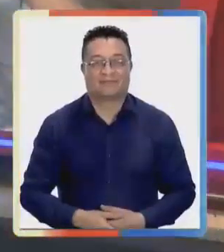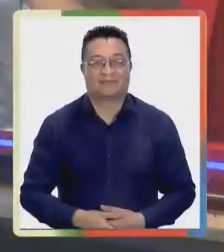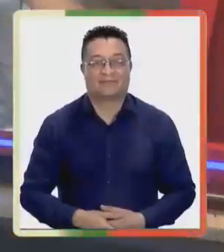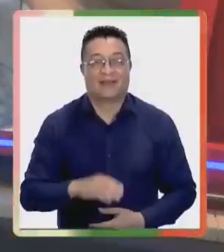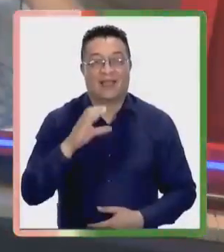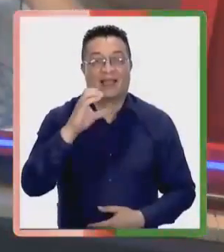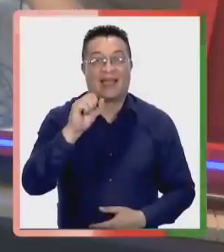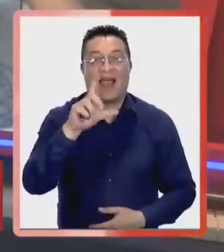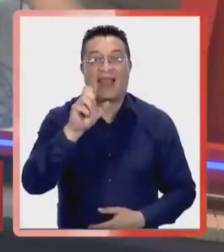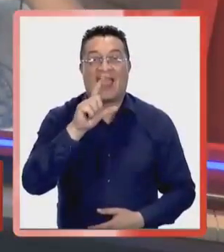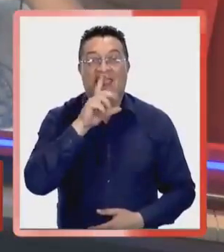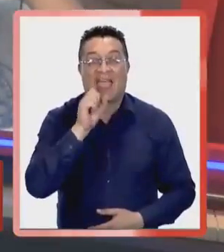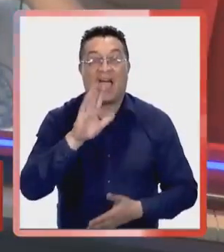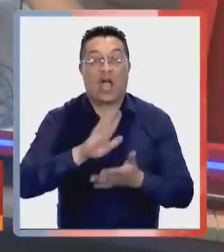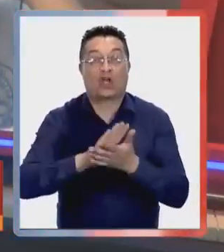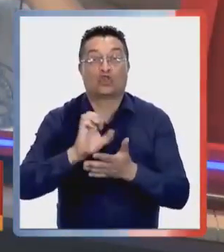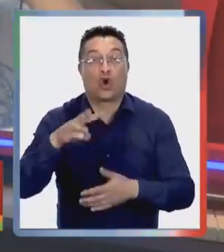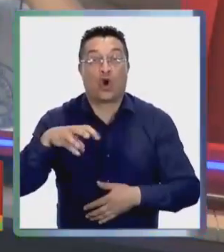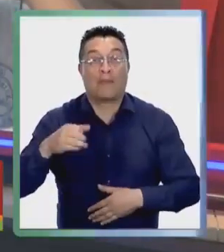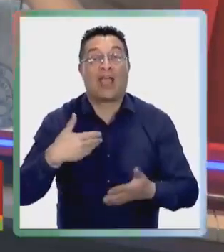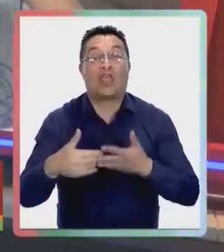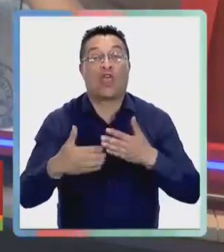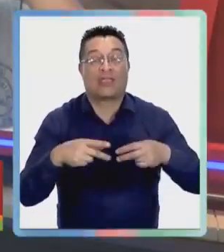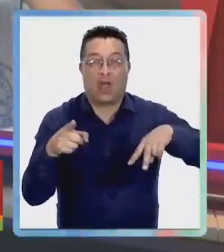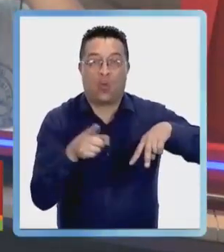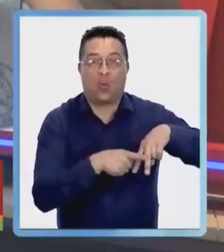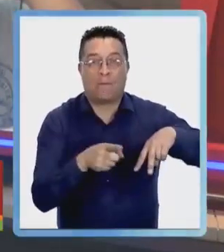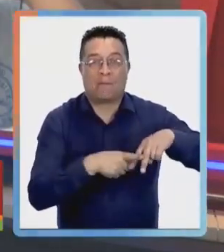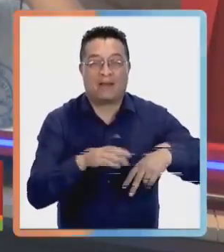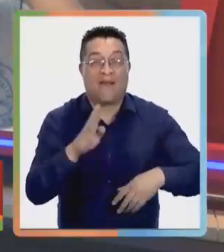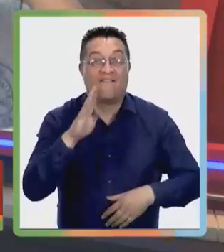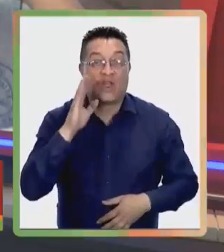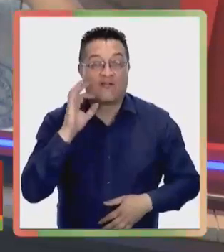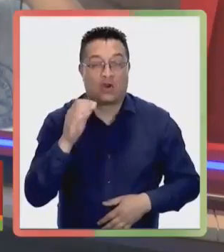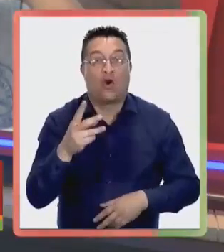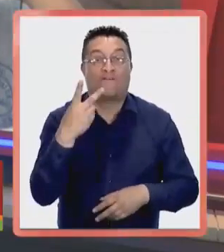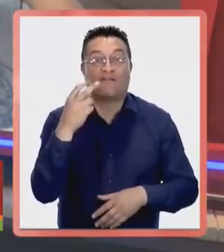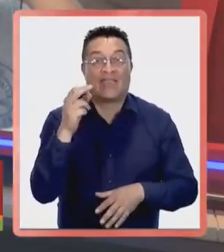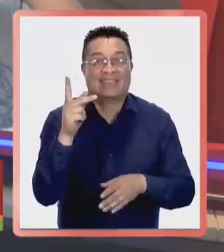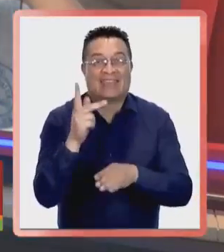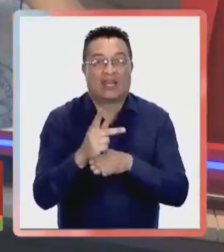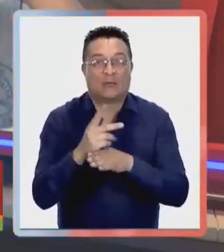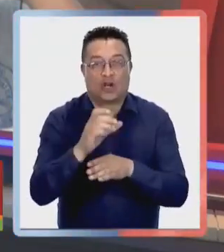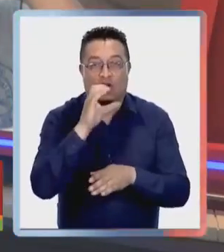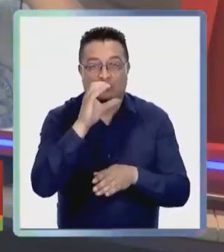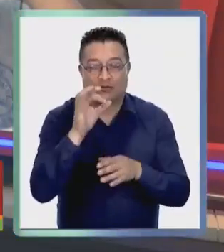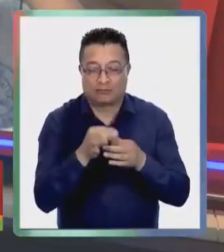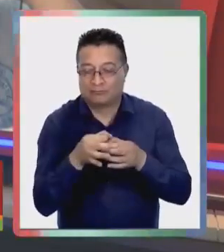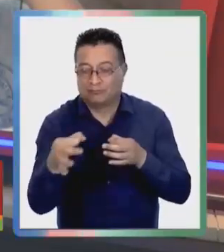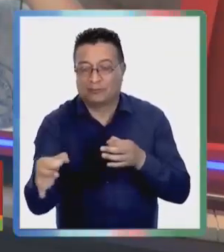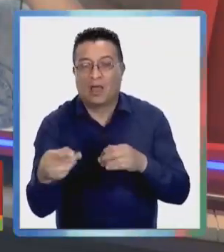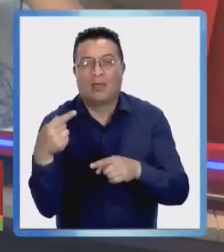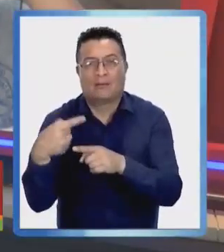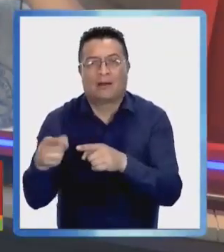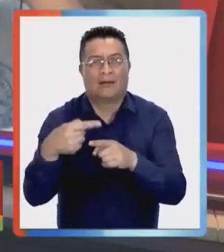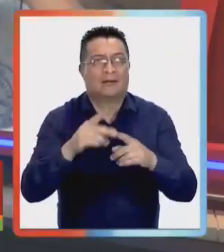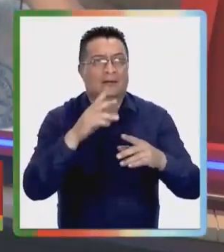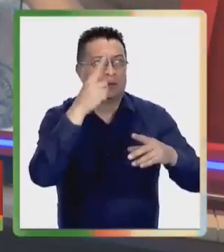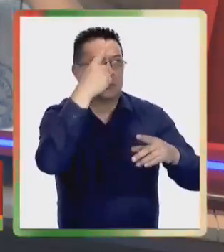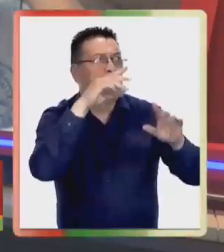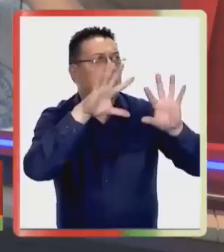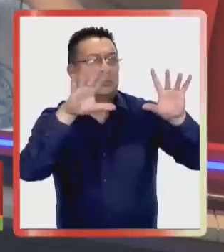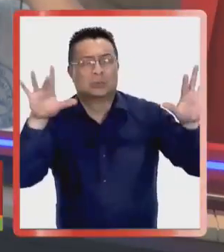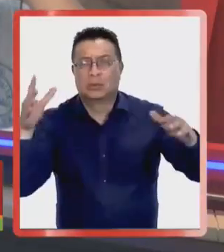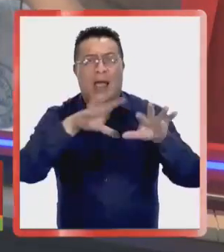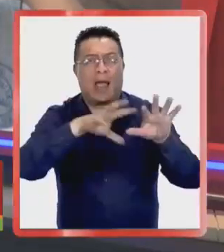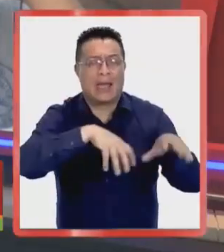La caleta Chome está ubicada en Huelpén, en Bio Bio, a 20 kilómetros de Concepción, y reúne gran diversidad de paisajes,